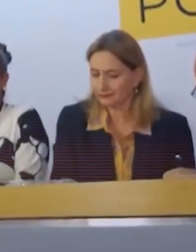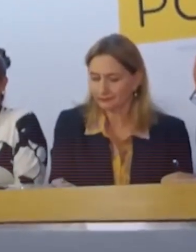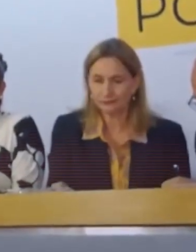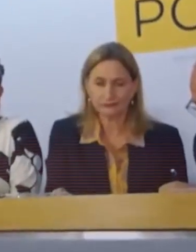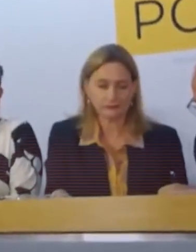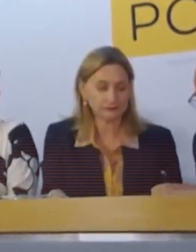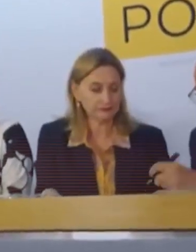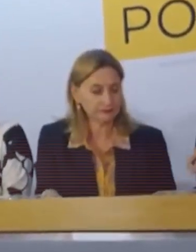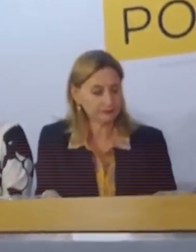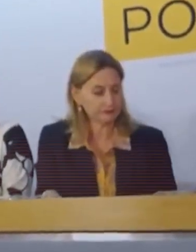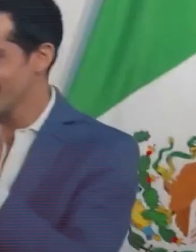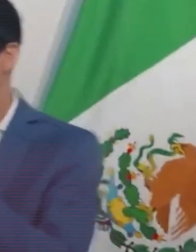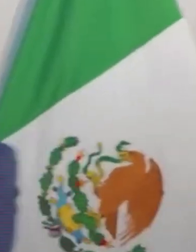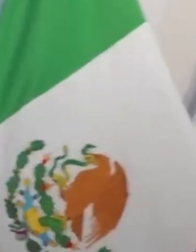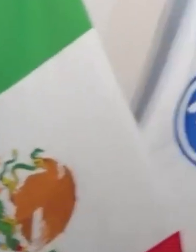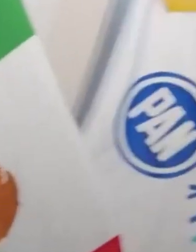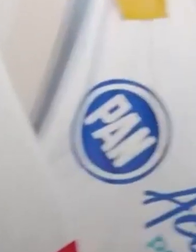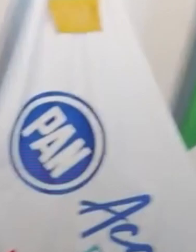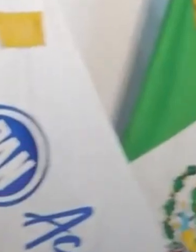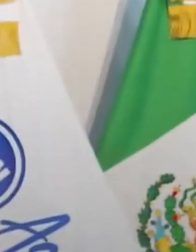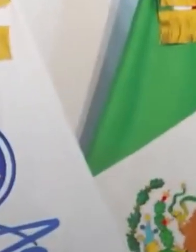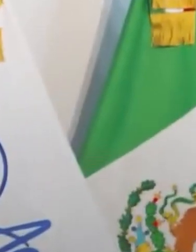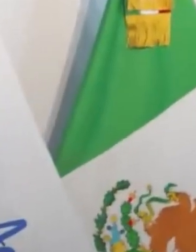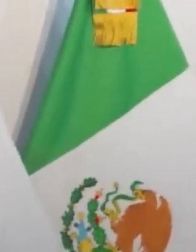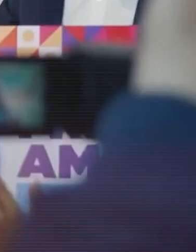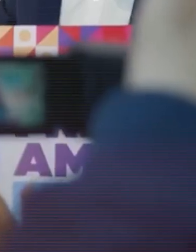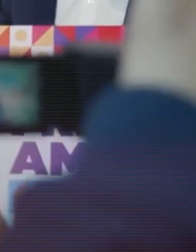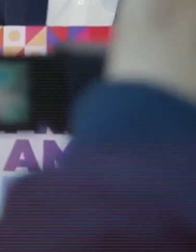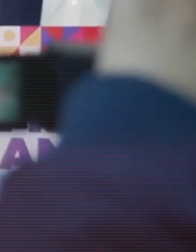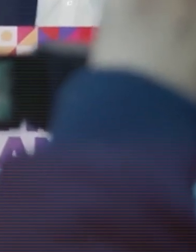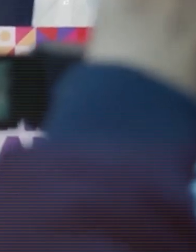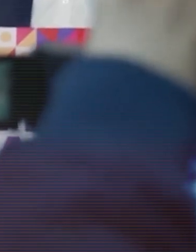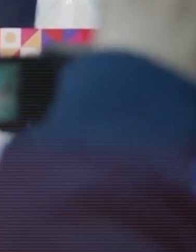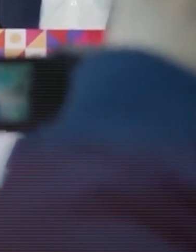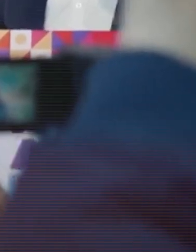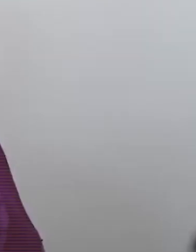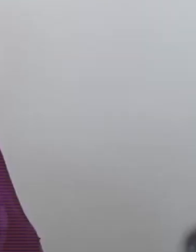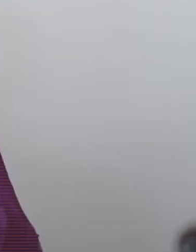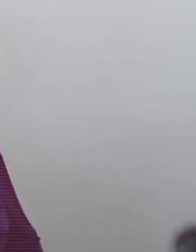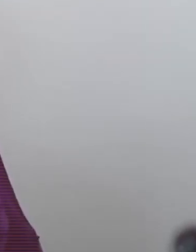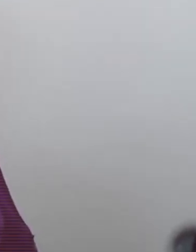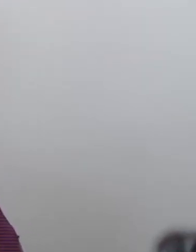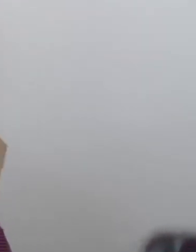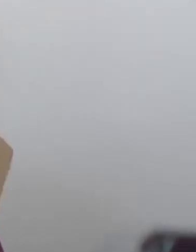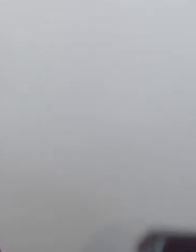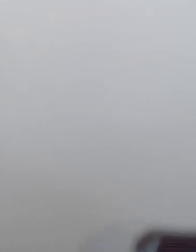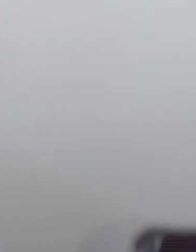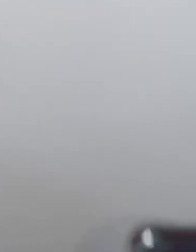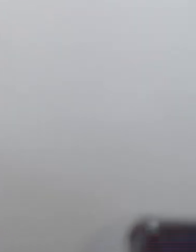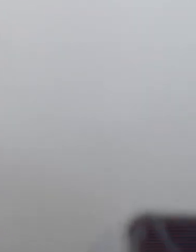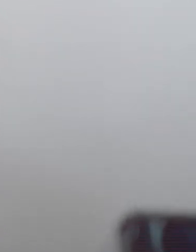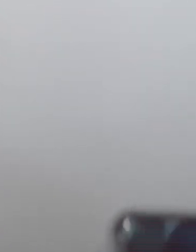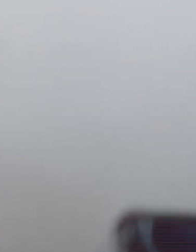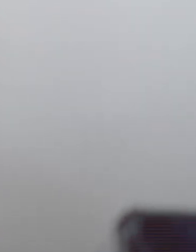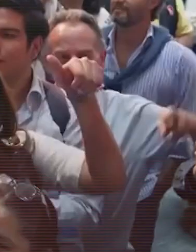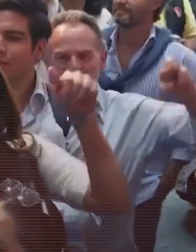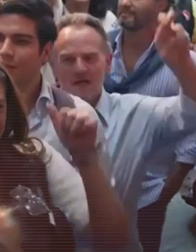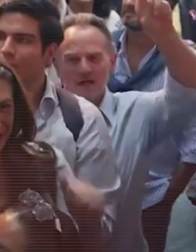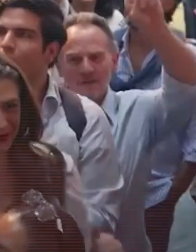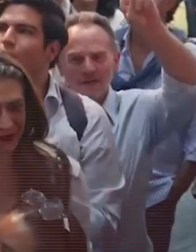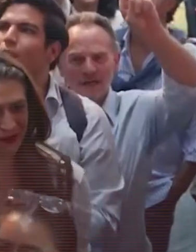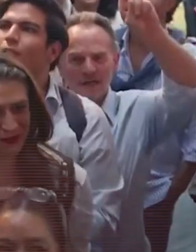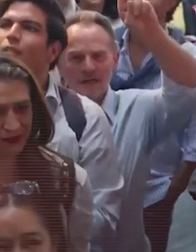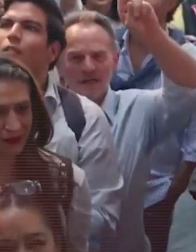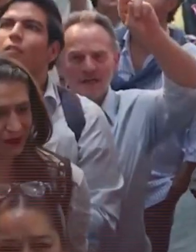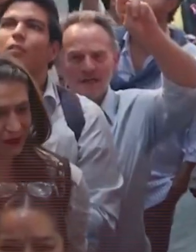de género. El amparo fue promovido por Gálvez Ruiz el pasado 18 de julio, después de que en las conferencias matutinas